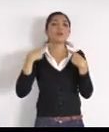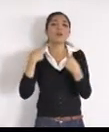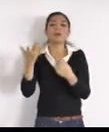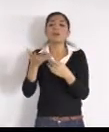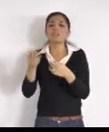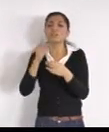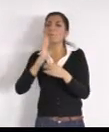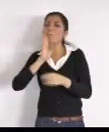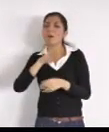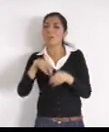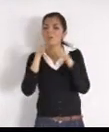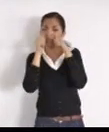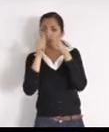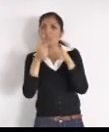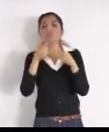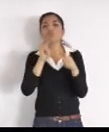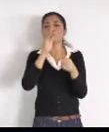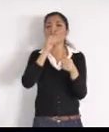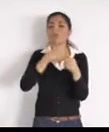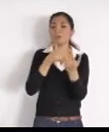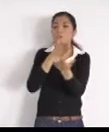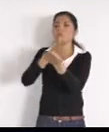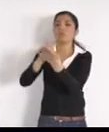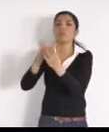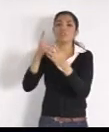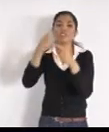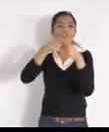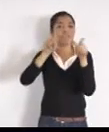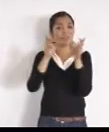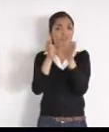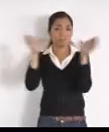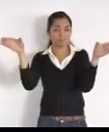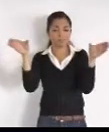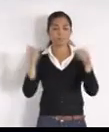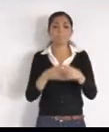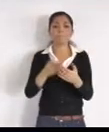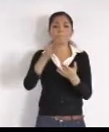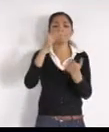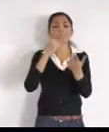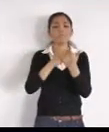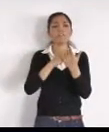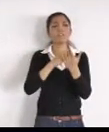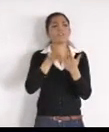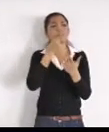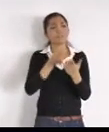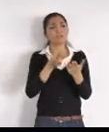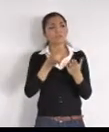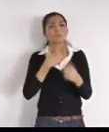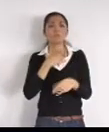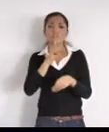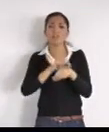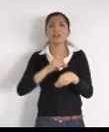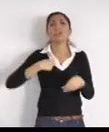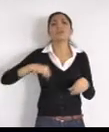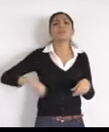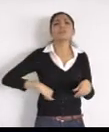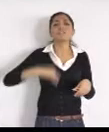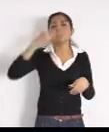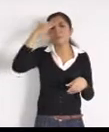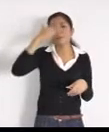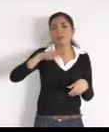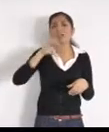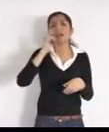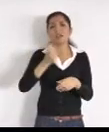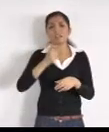días, me interesa saber, si ya está formalmente, revisado y arreglado, lo de la modificación, del proyecto de construcción, de